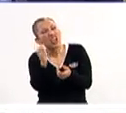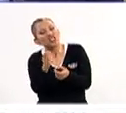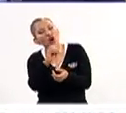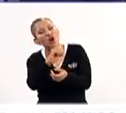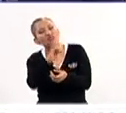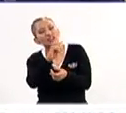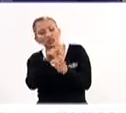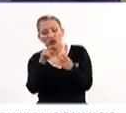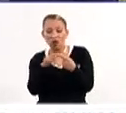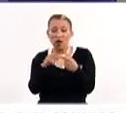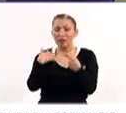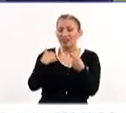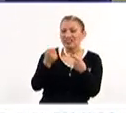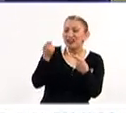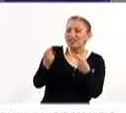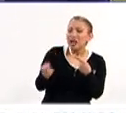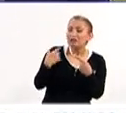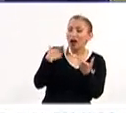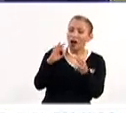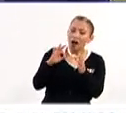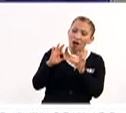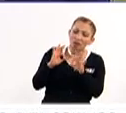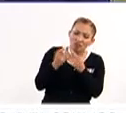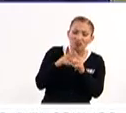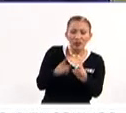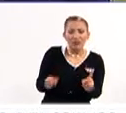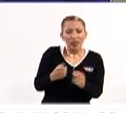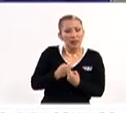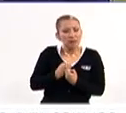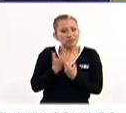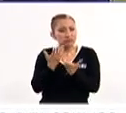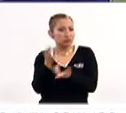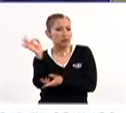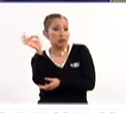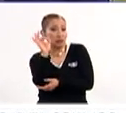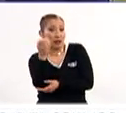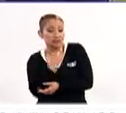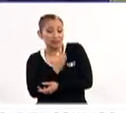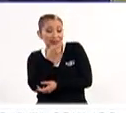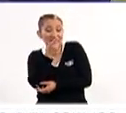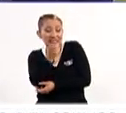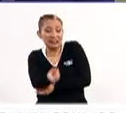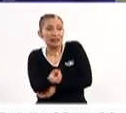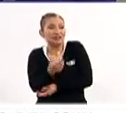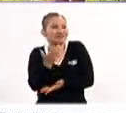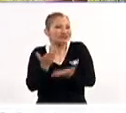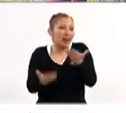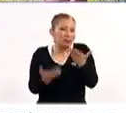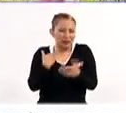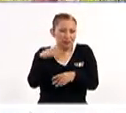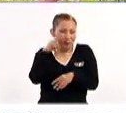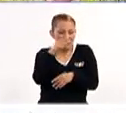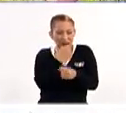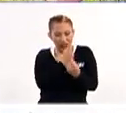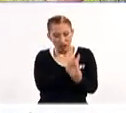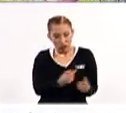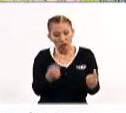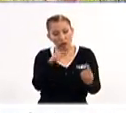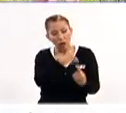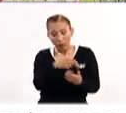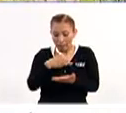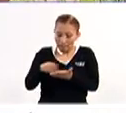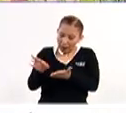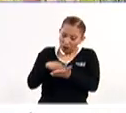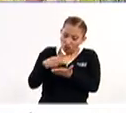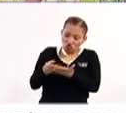dos, pues entendiendo que hay una forma diferente, a lo mejor hasta de expresar. Muchas veces lo vemos desde niños, ¿no? Te ponen a pintar en el